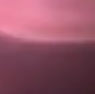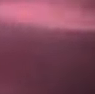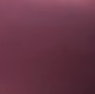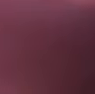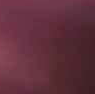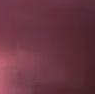Salvemos a la familia.